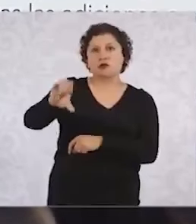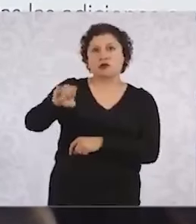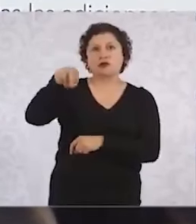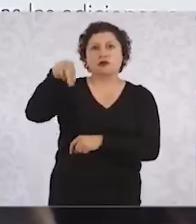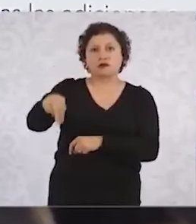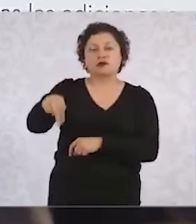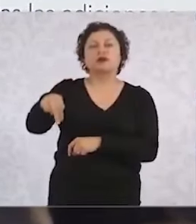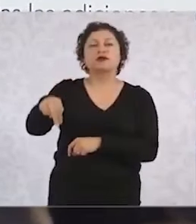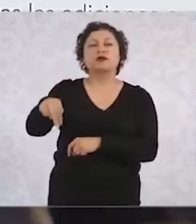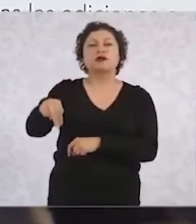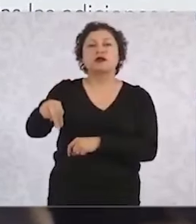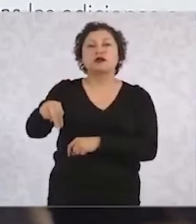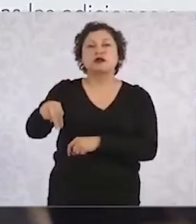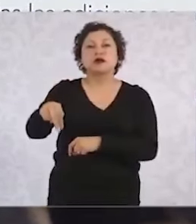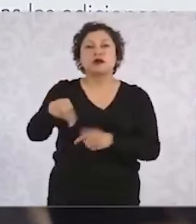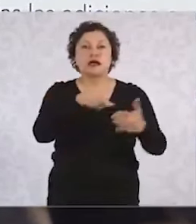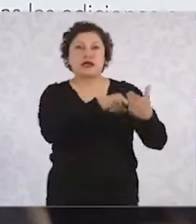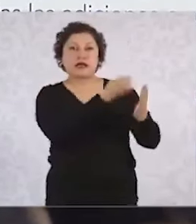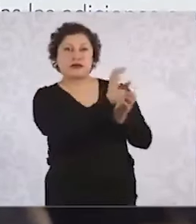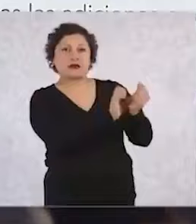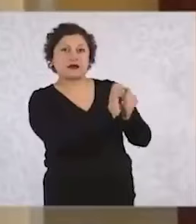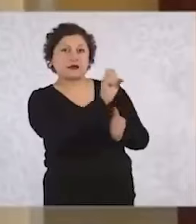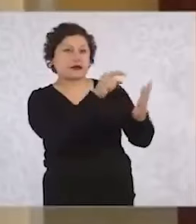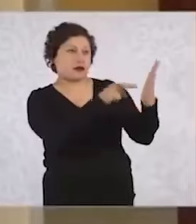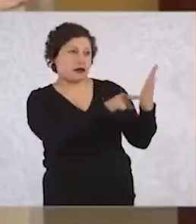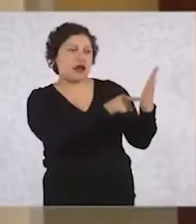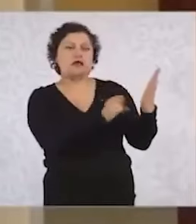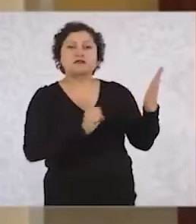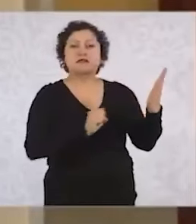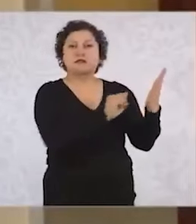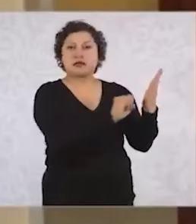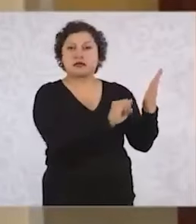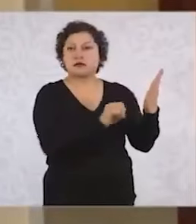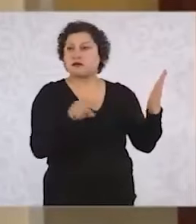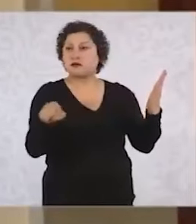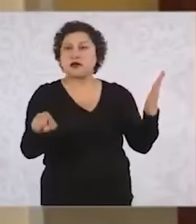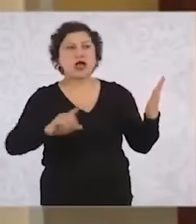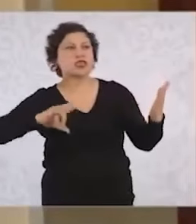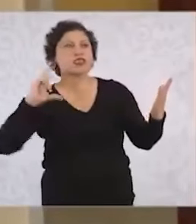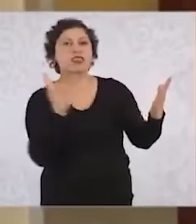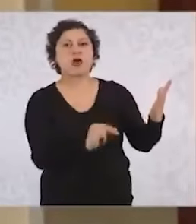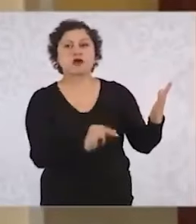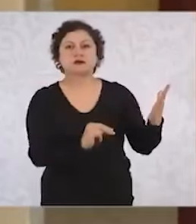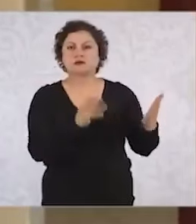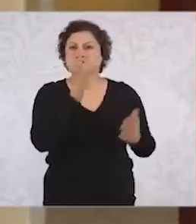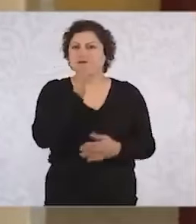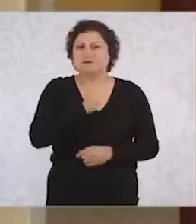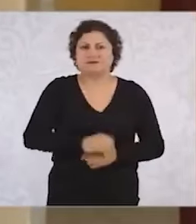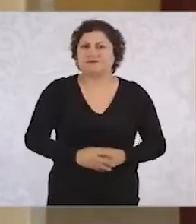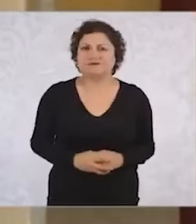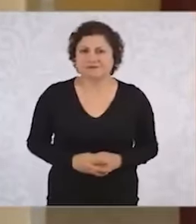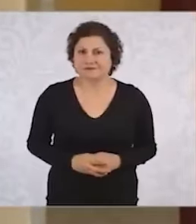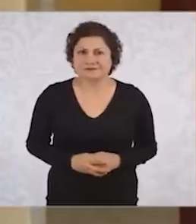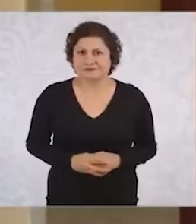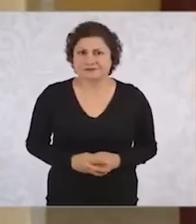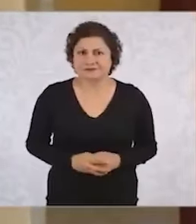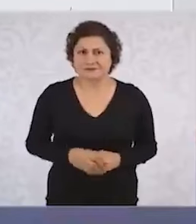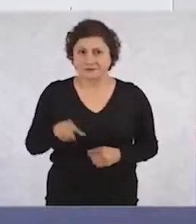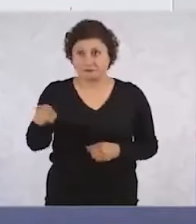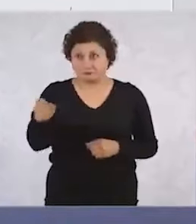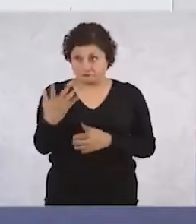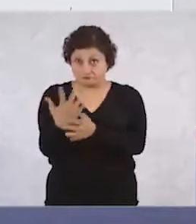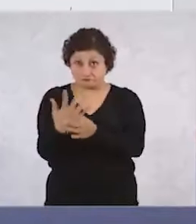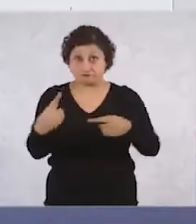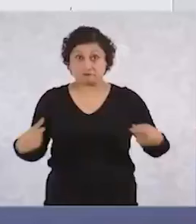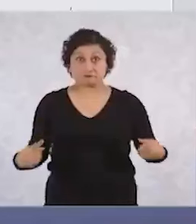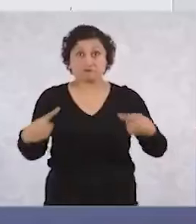lo que ya fue declarado constitucional. ¿Cómo es declarado constitucional? Así,